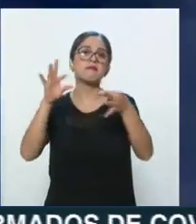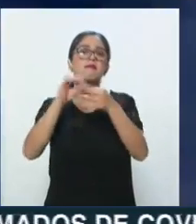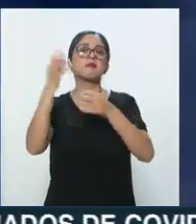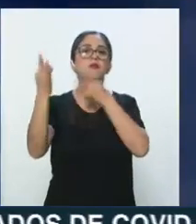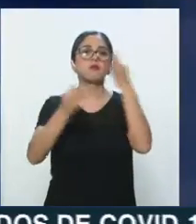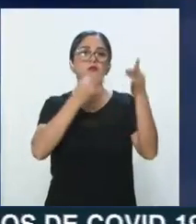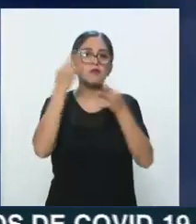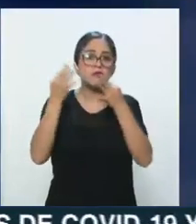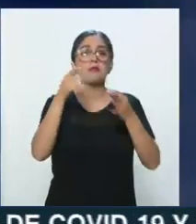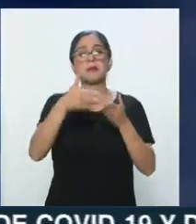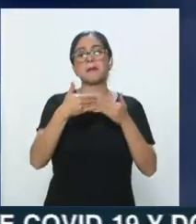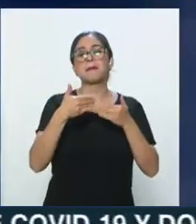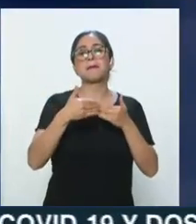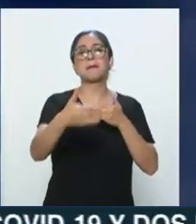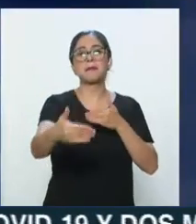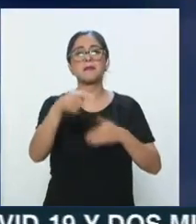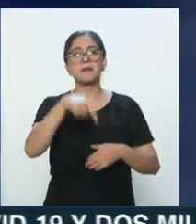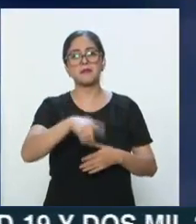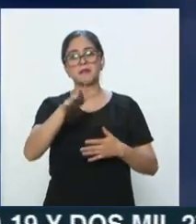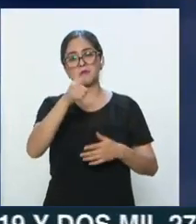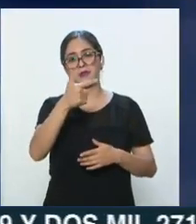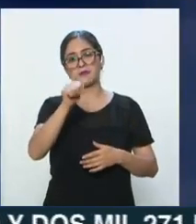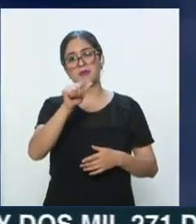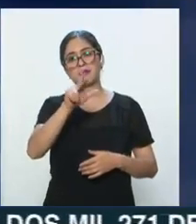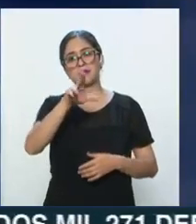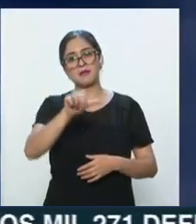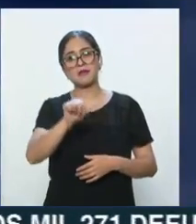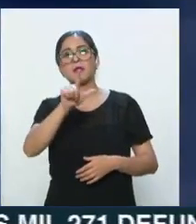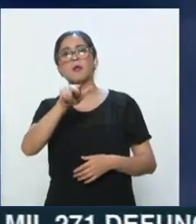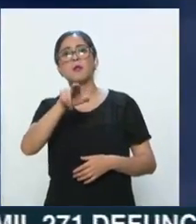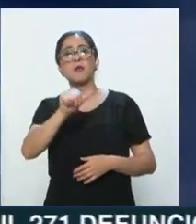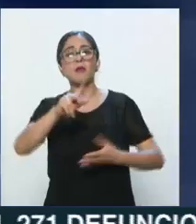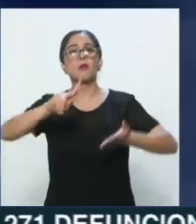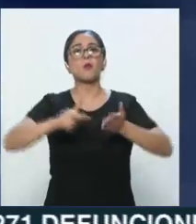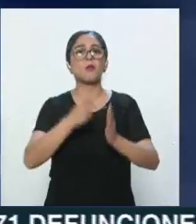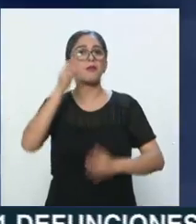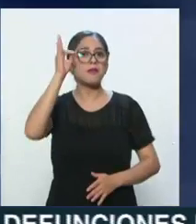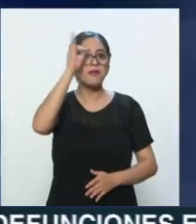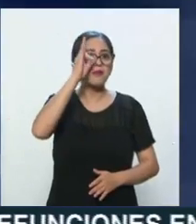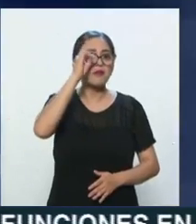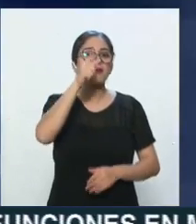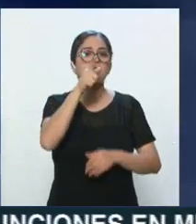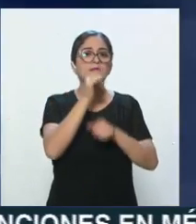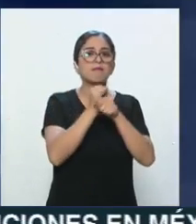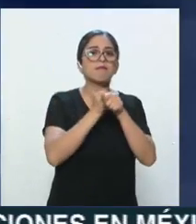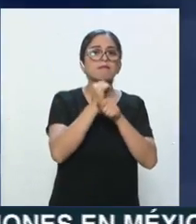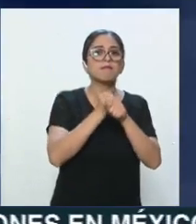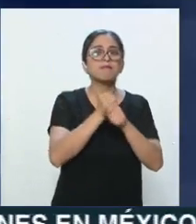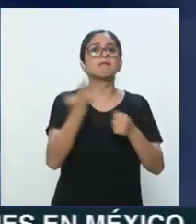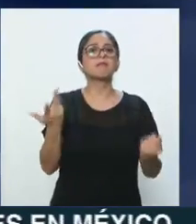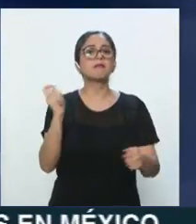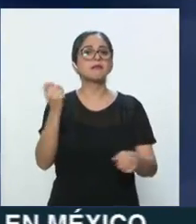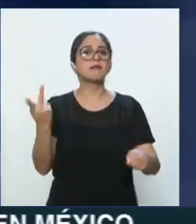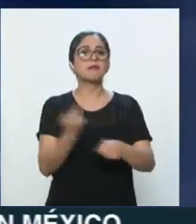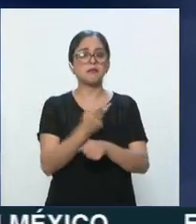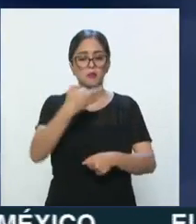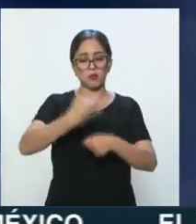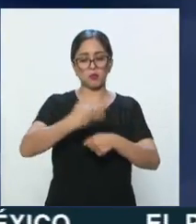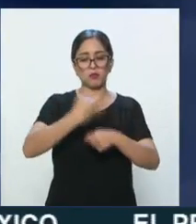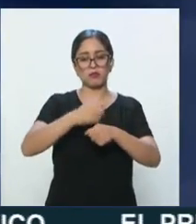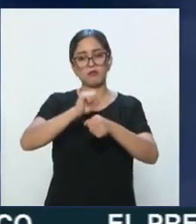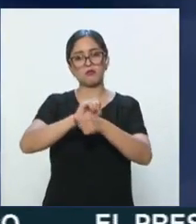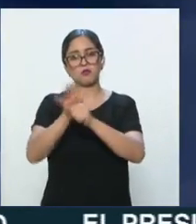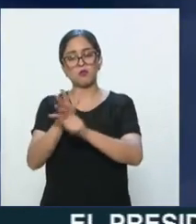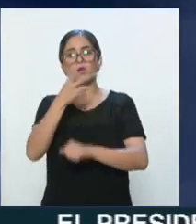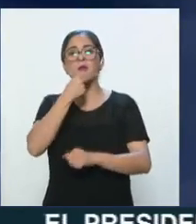sistema sanitario en México. El caso García Luna pone de nuevo a Felipe Calderón en la lupa. ¿Qué lecciones nos ha dejado la pandemia? Víctor Ronquillo